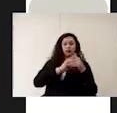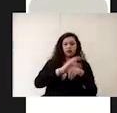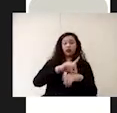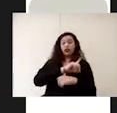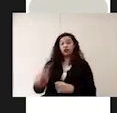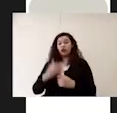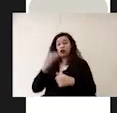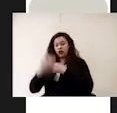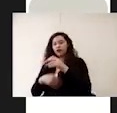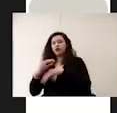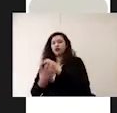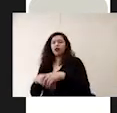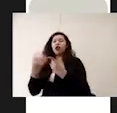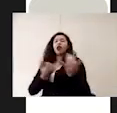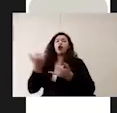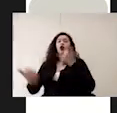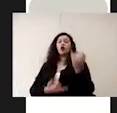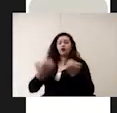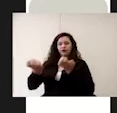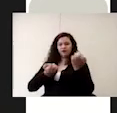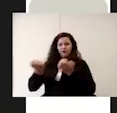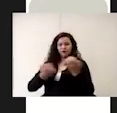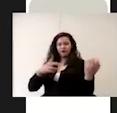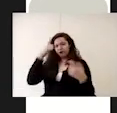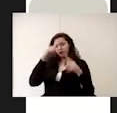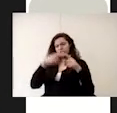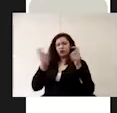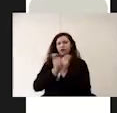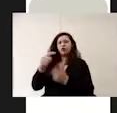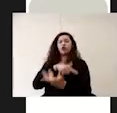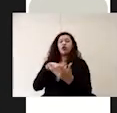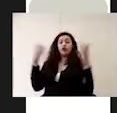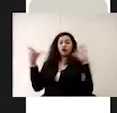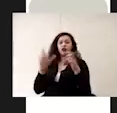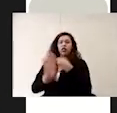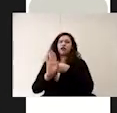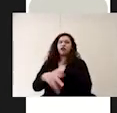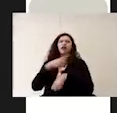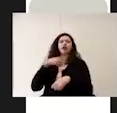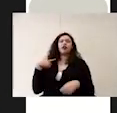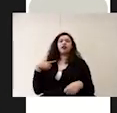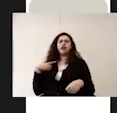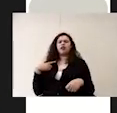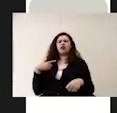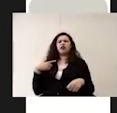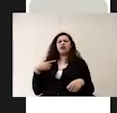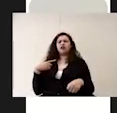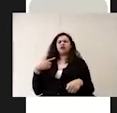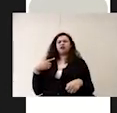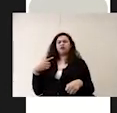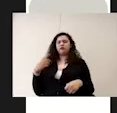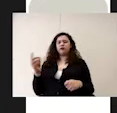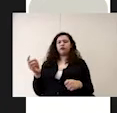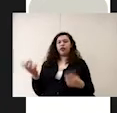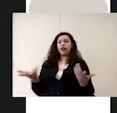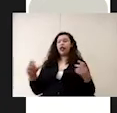deben evitar juegos entrenamientos en grupo y en lugares cerrados lo que se va a buscar en estas actividades